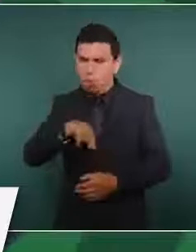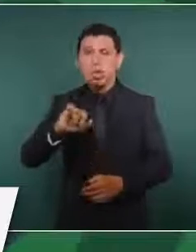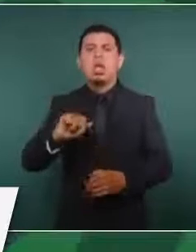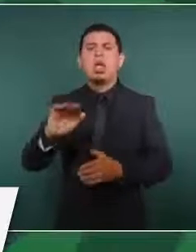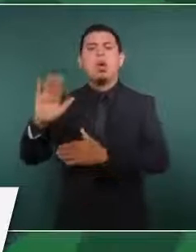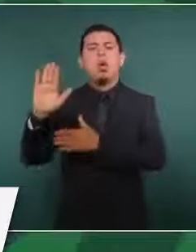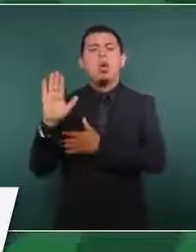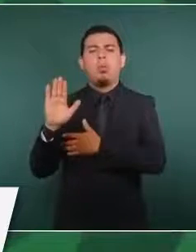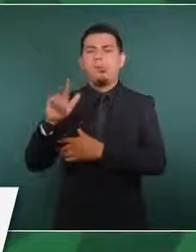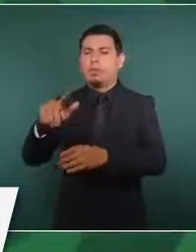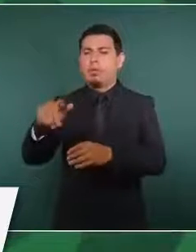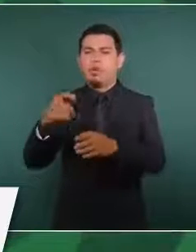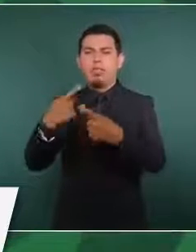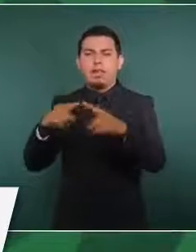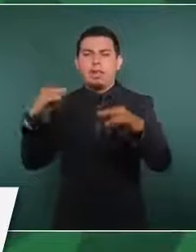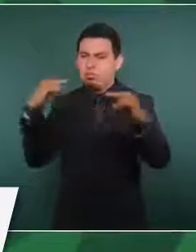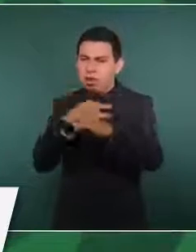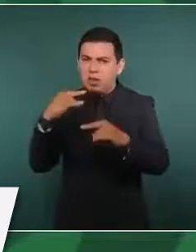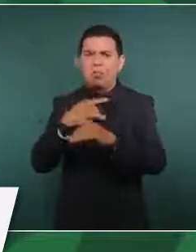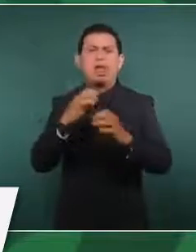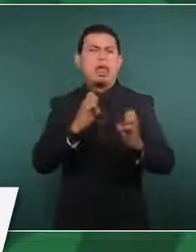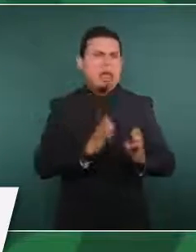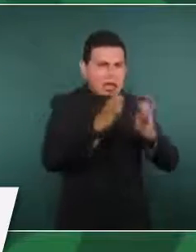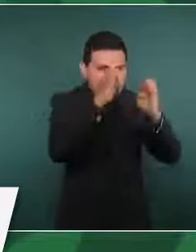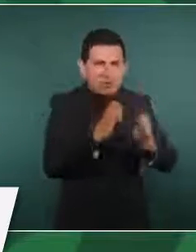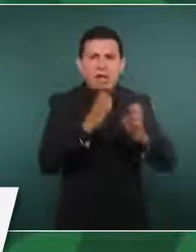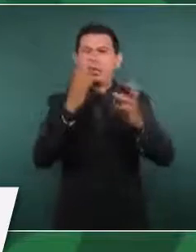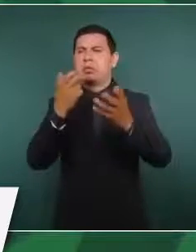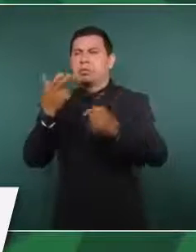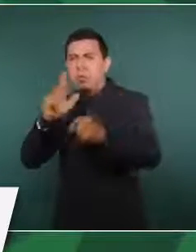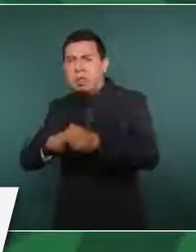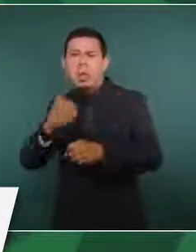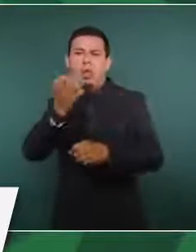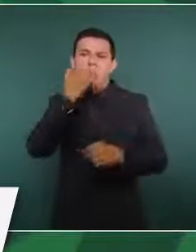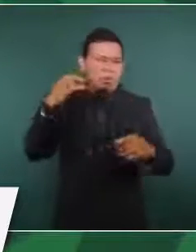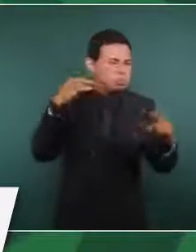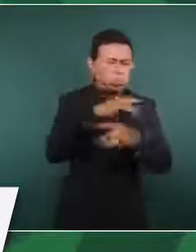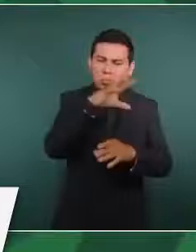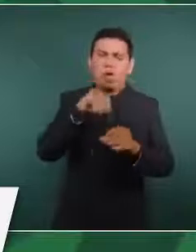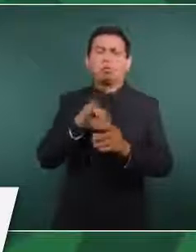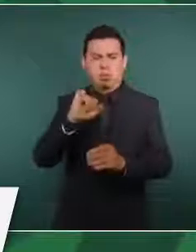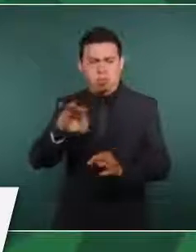todas las obras, se van a terminar las dos